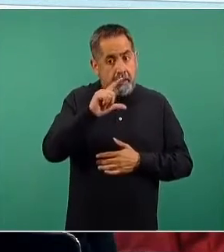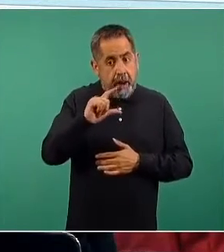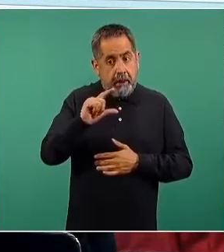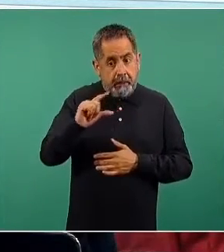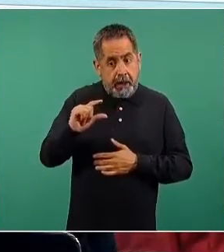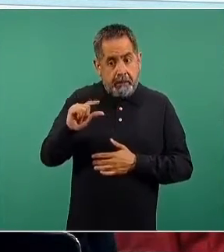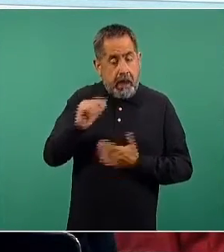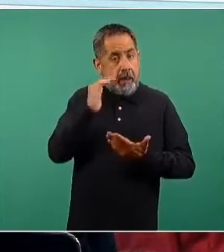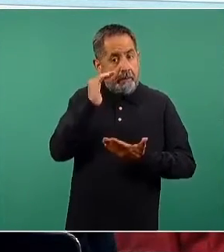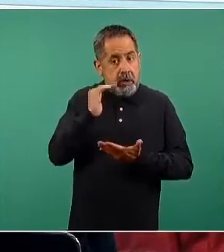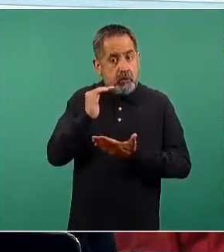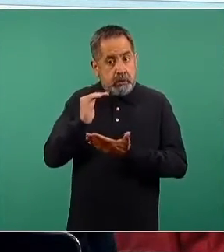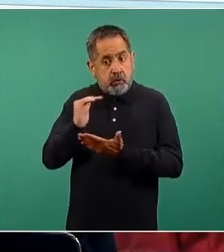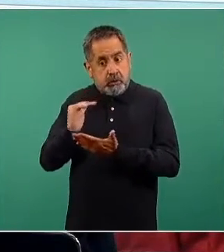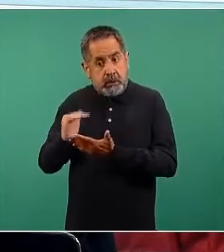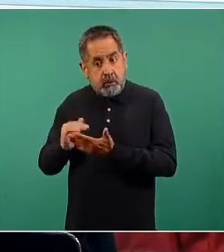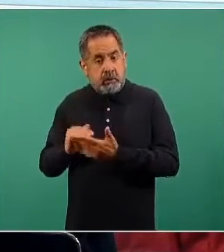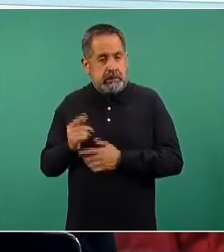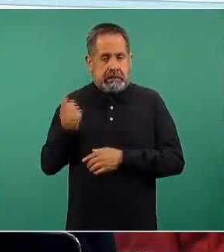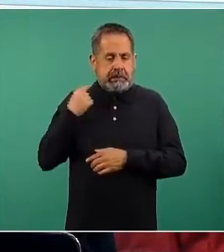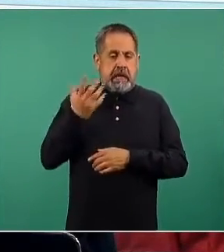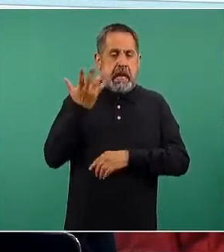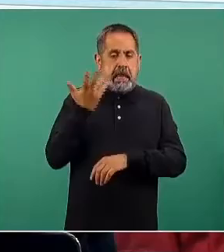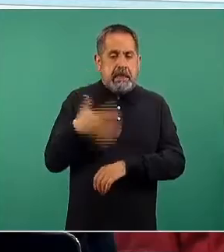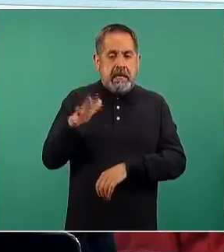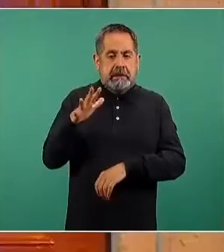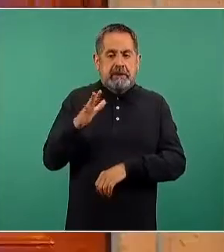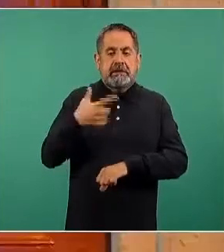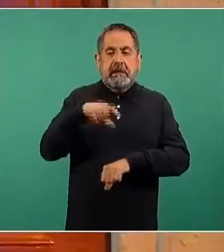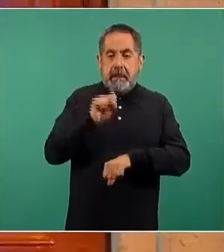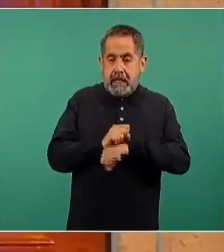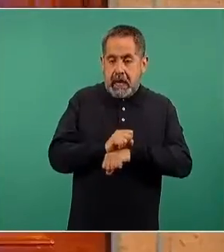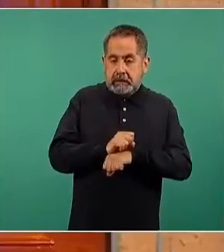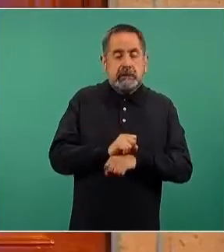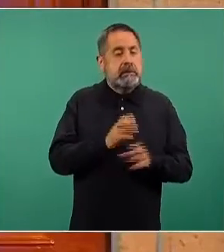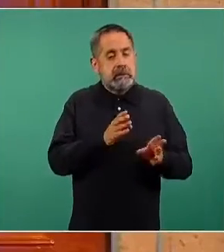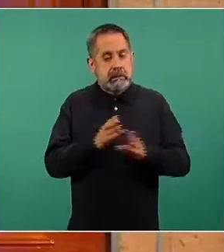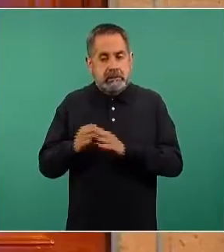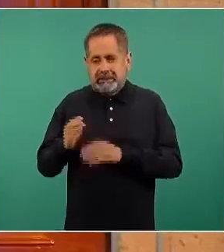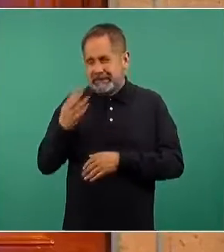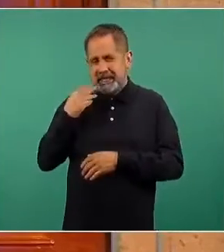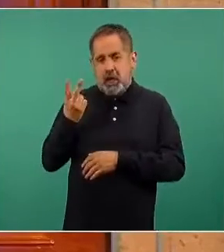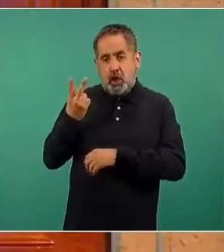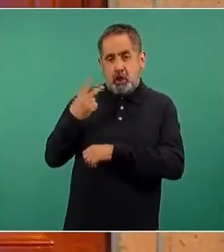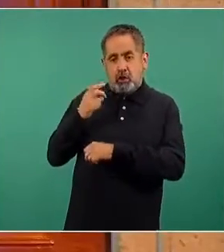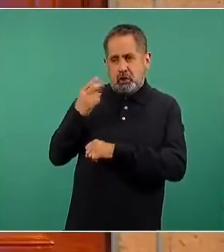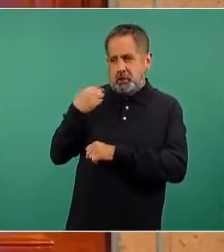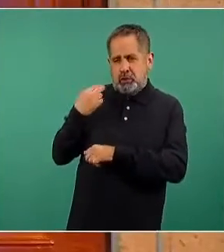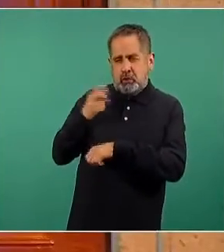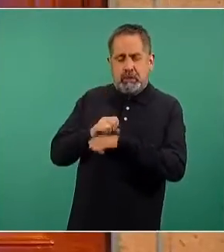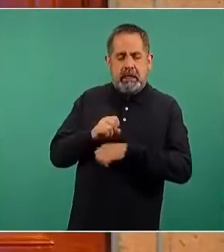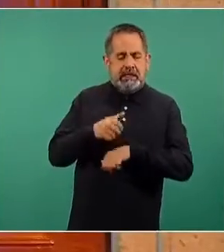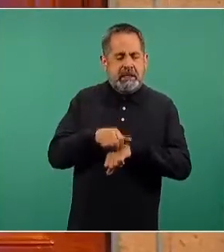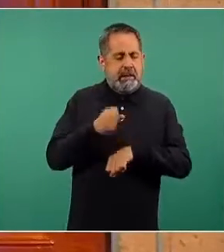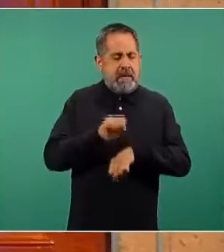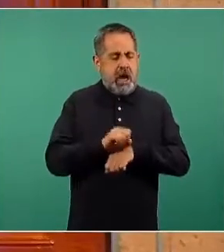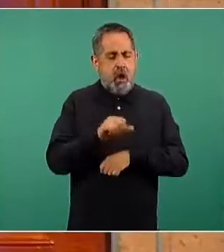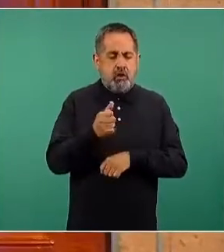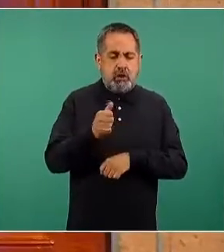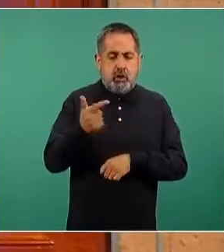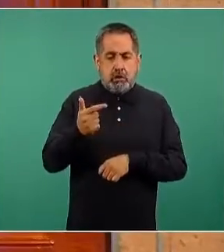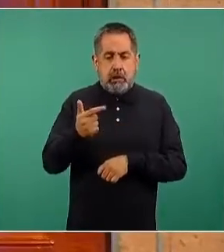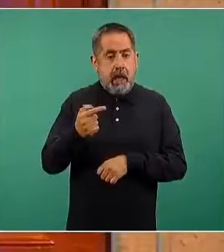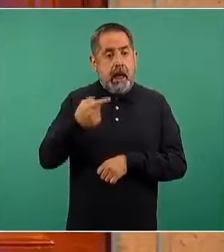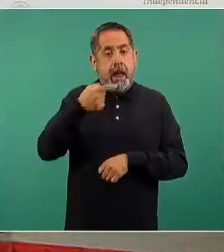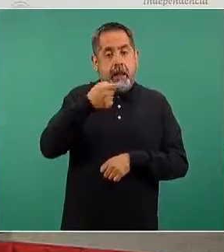que hemos visto en las últimas 10 semanas y que para efecto de las dos últimas semanas graficadas, es decir, la 11 y la 12, es de un